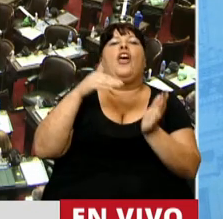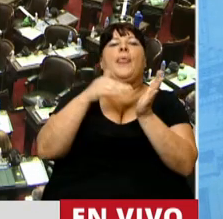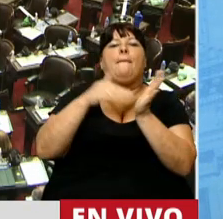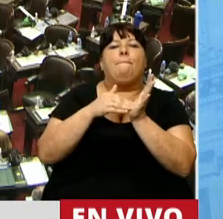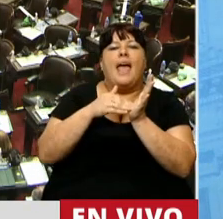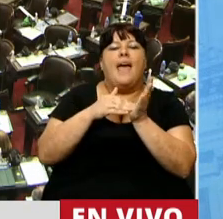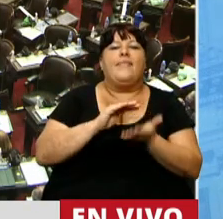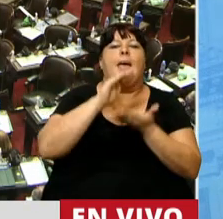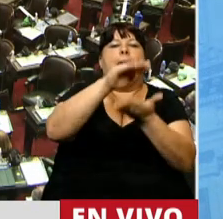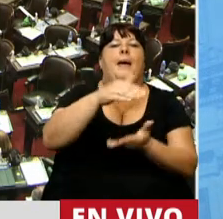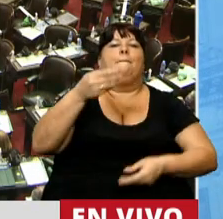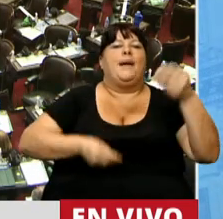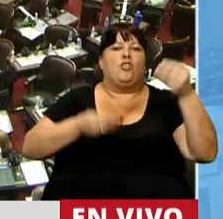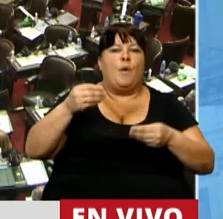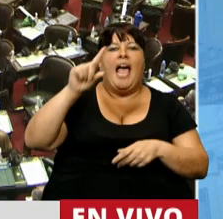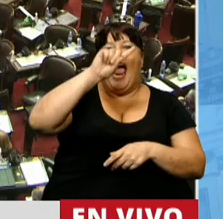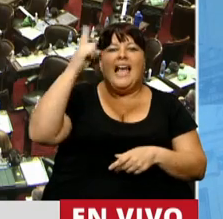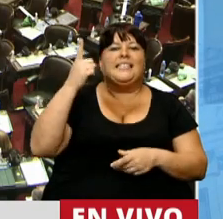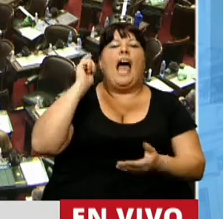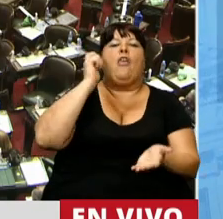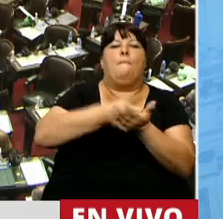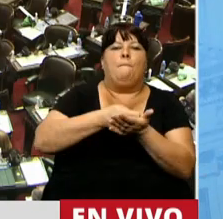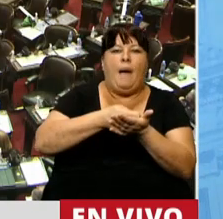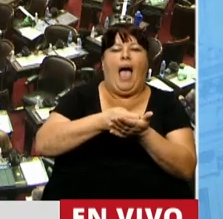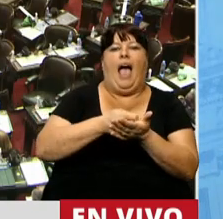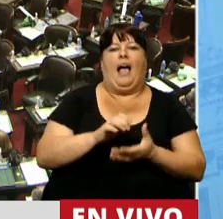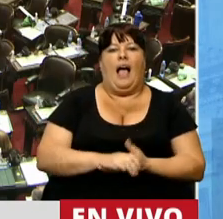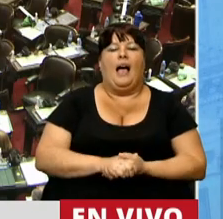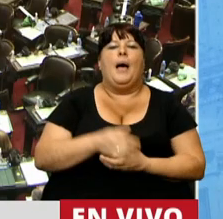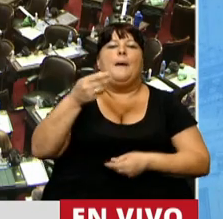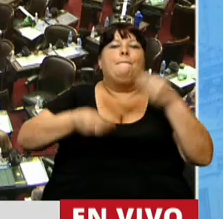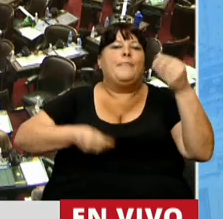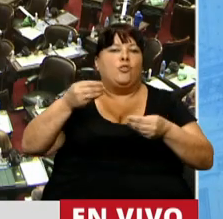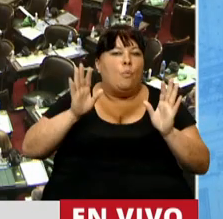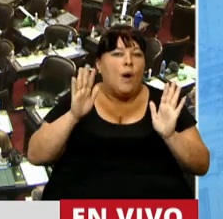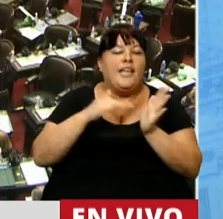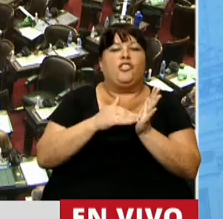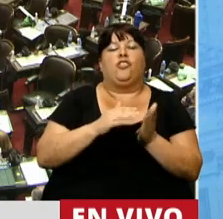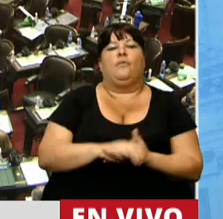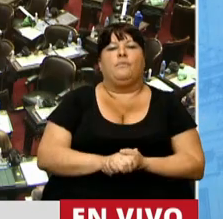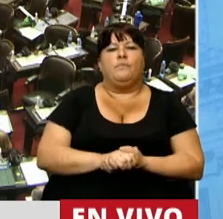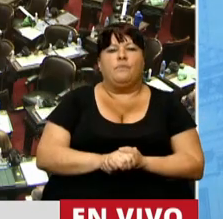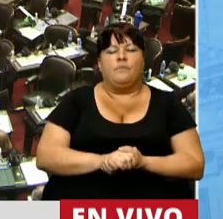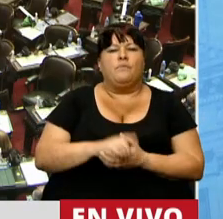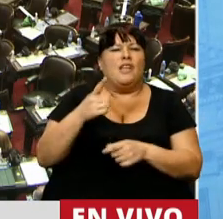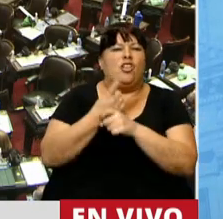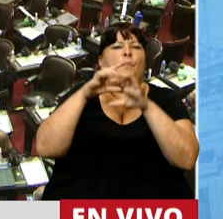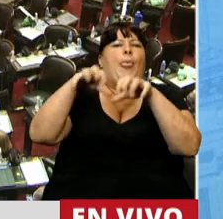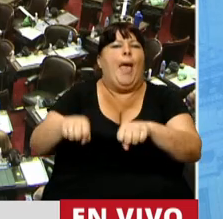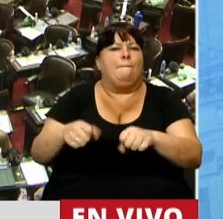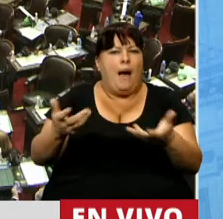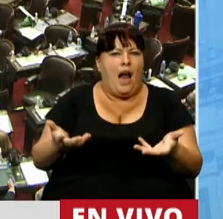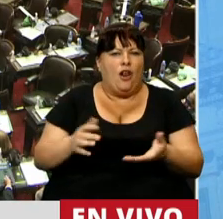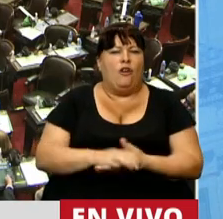a las partidas presupuestarias, que el Estado va a pagar de acuerdo a las partidas presupuestarias y que los bienes de ANSES son inembargables. Entonces,